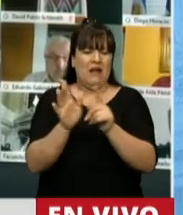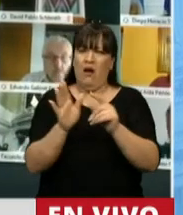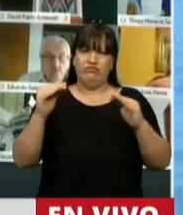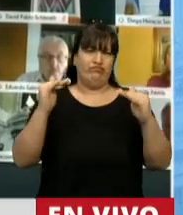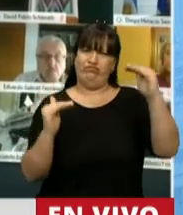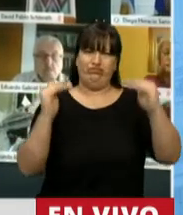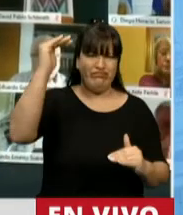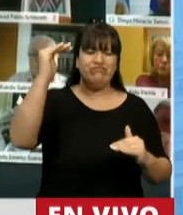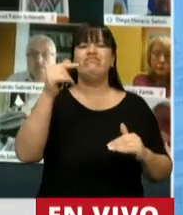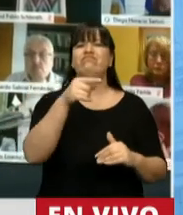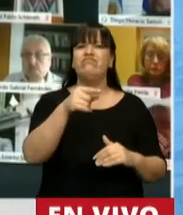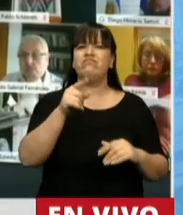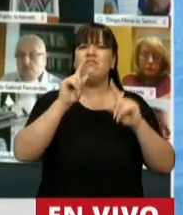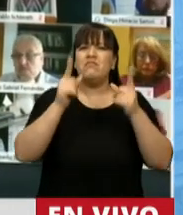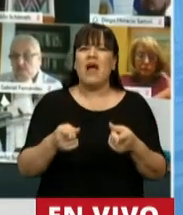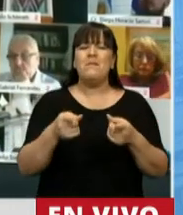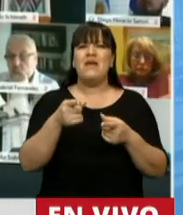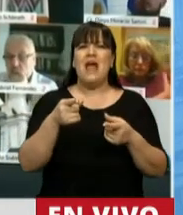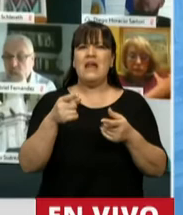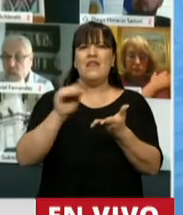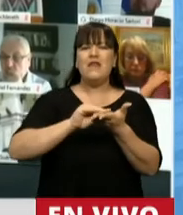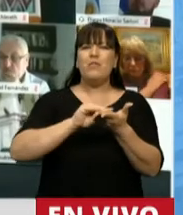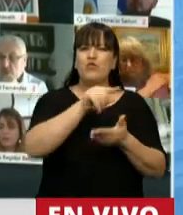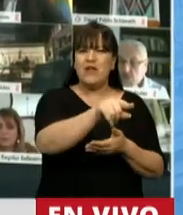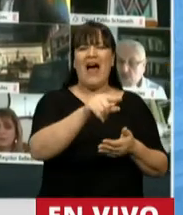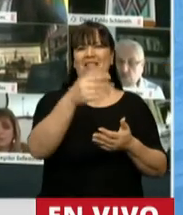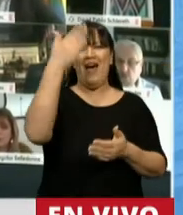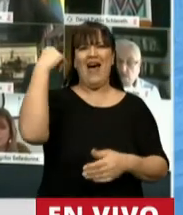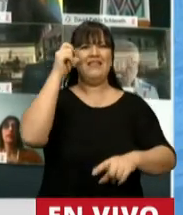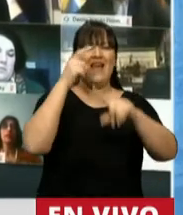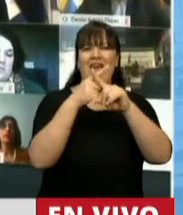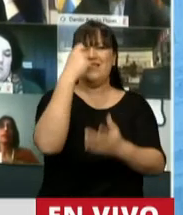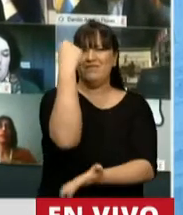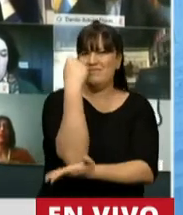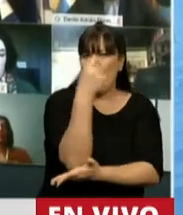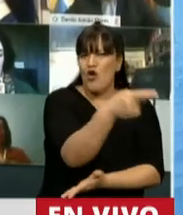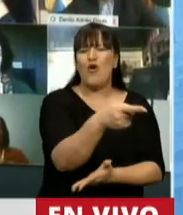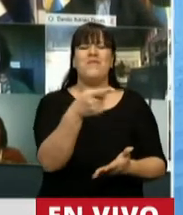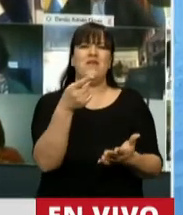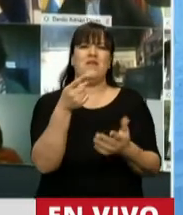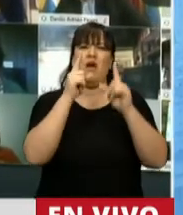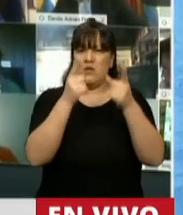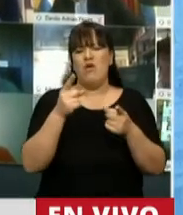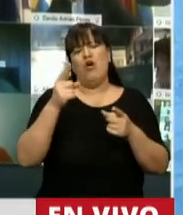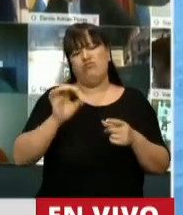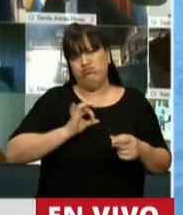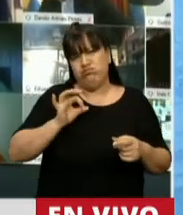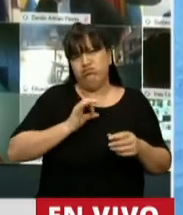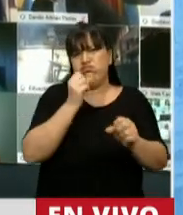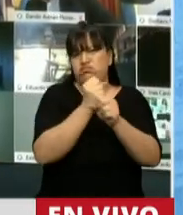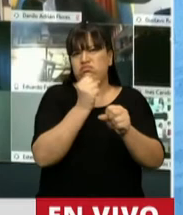seguramente la diputada Cárate, que fue secretaria de Hacienda, vicedecana y que tiene una larga trayectoria en una de las